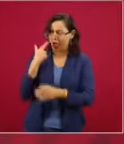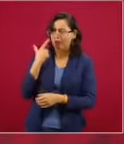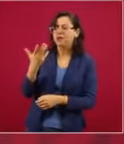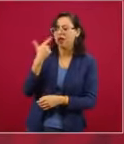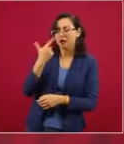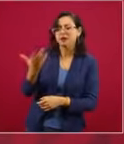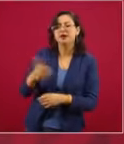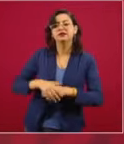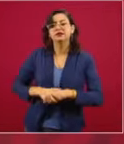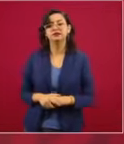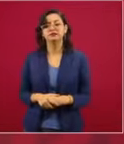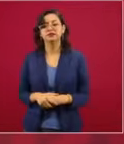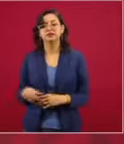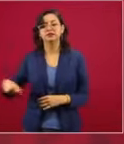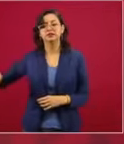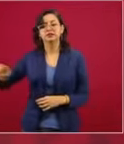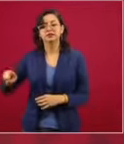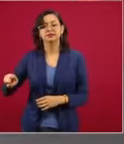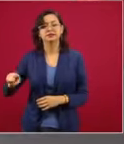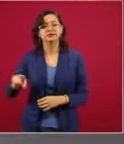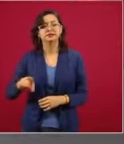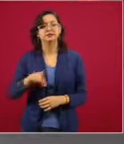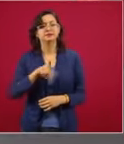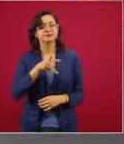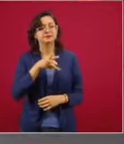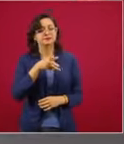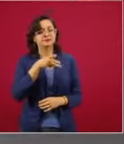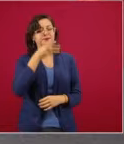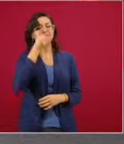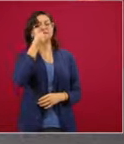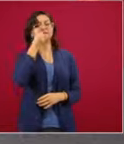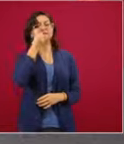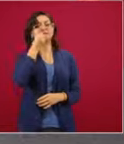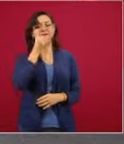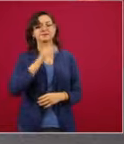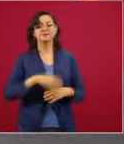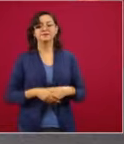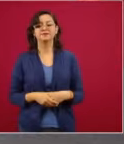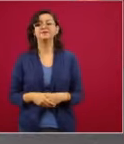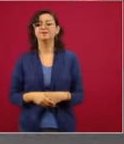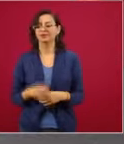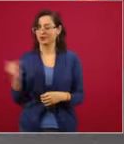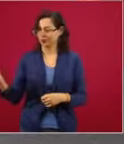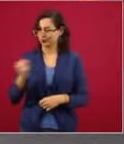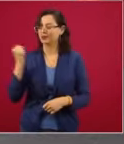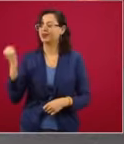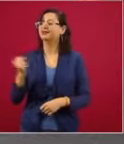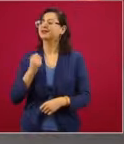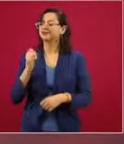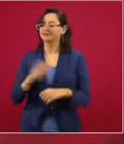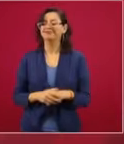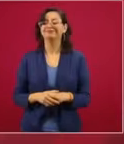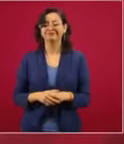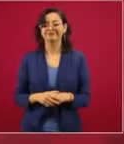Y afortunadamente ya se dieron cuenta, además no son todos, de que va en serio